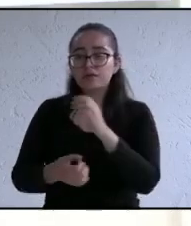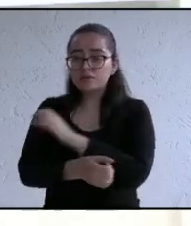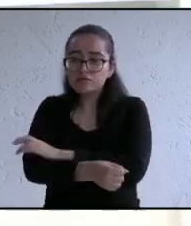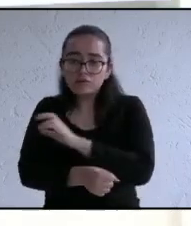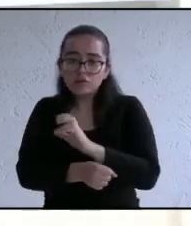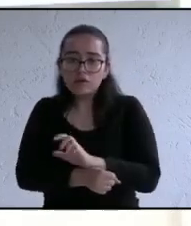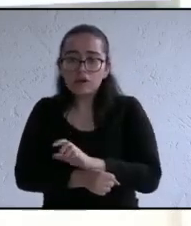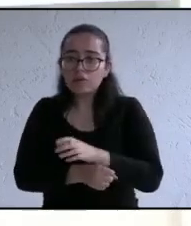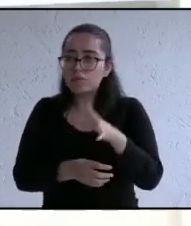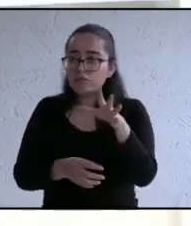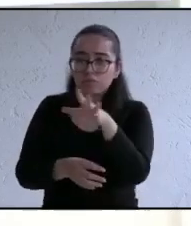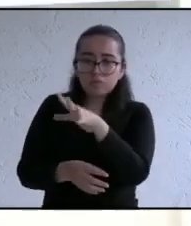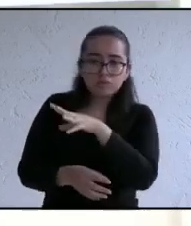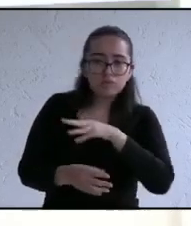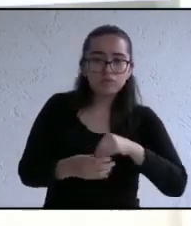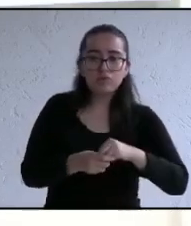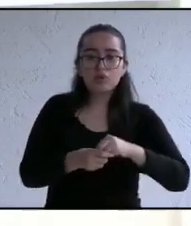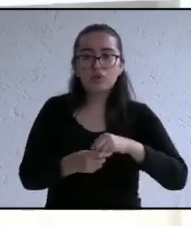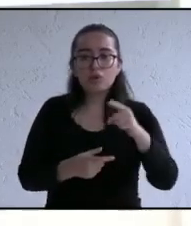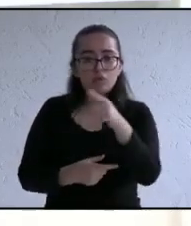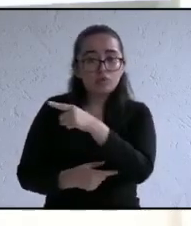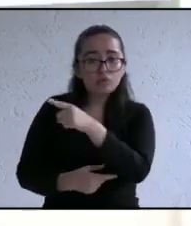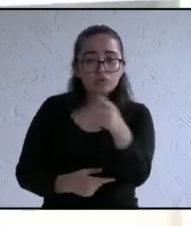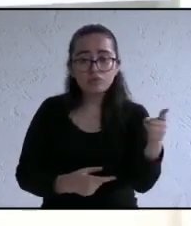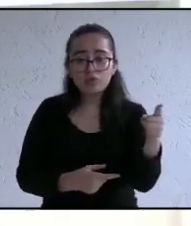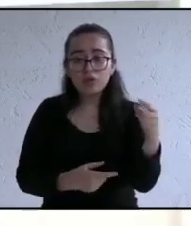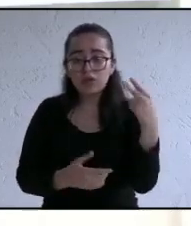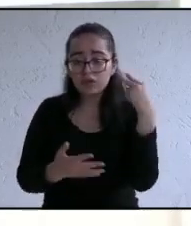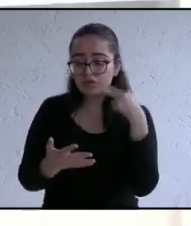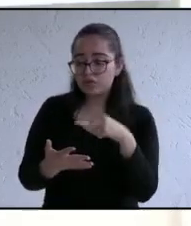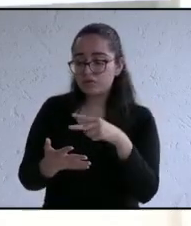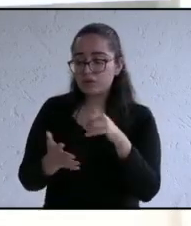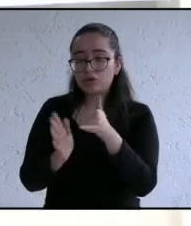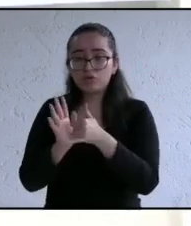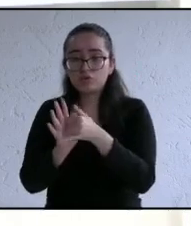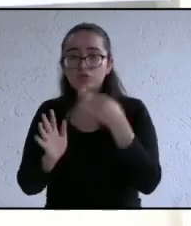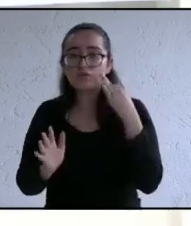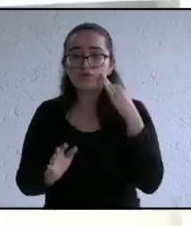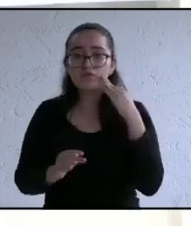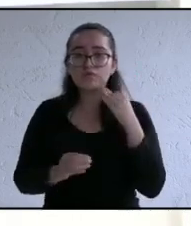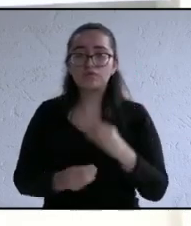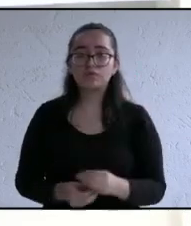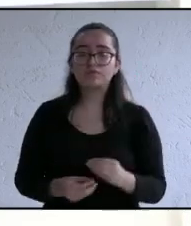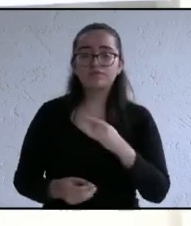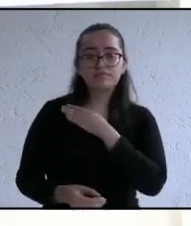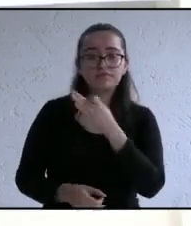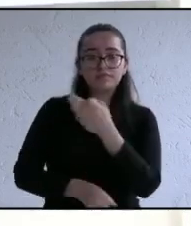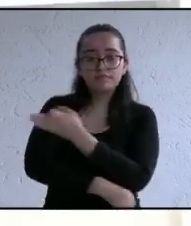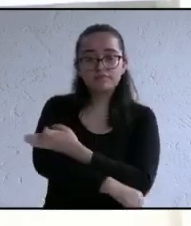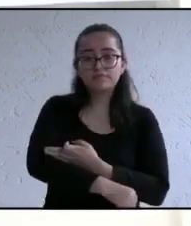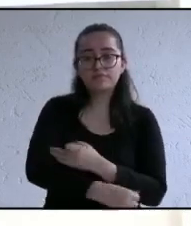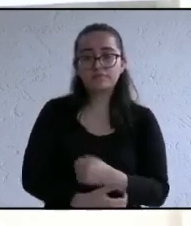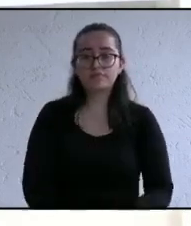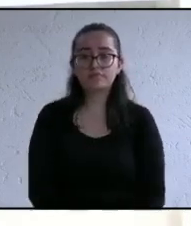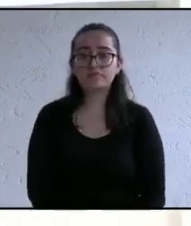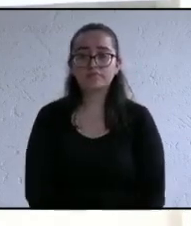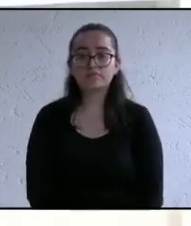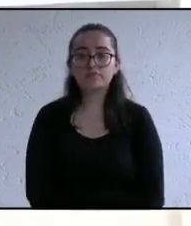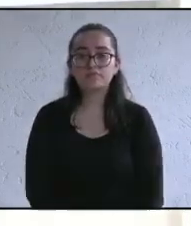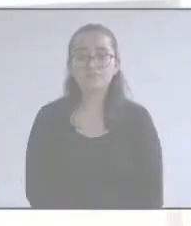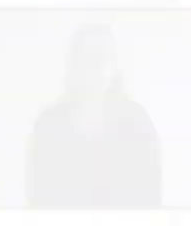participantes y los que nos siguieron en las diferentes plataformas muy buena tarde aplausos